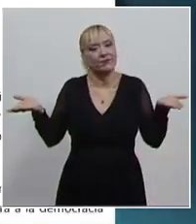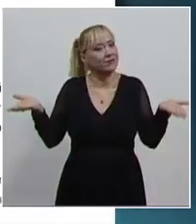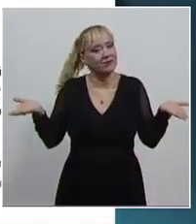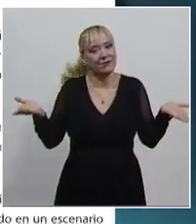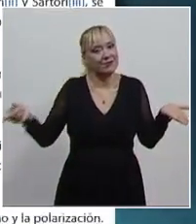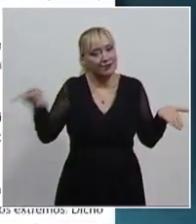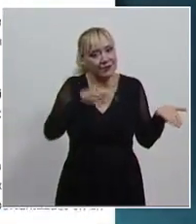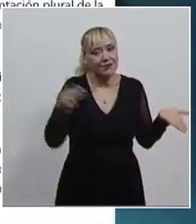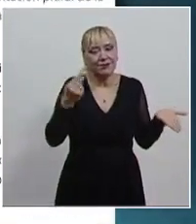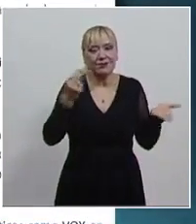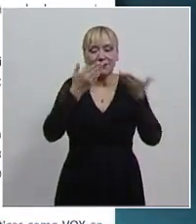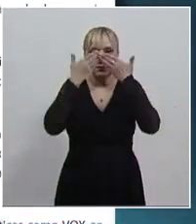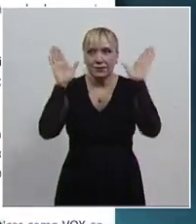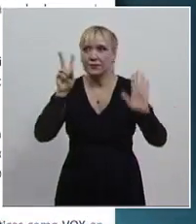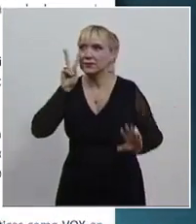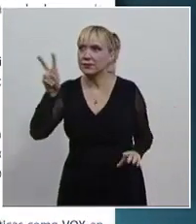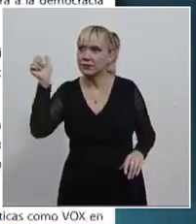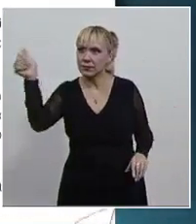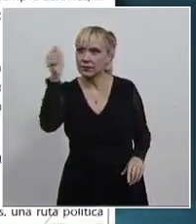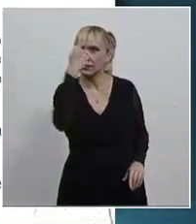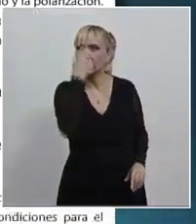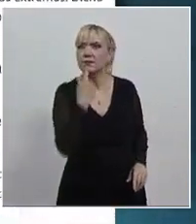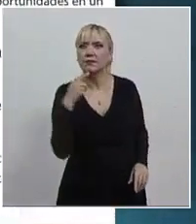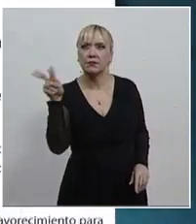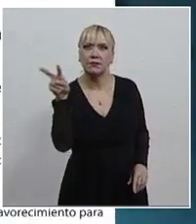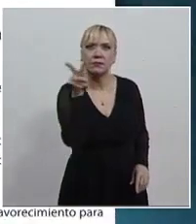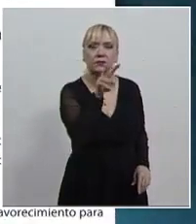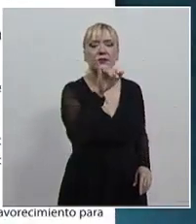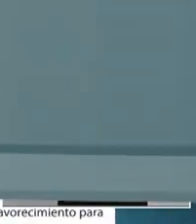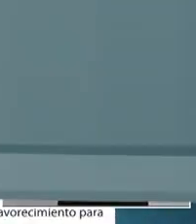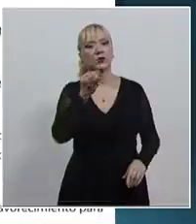que faciliten la participación política más allá del voto.